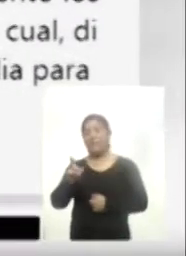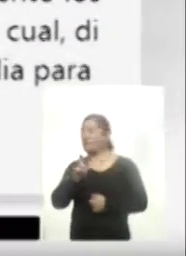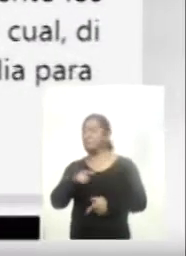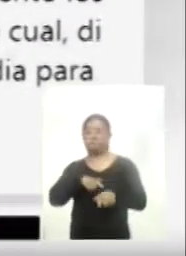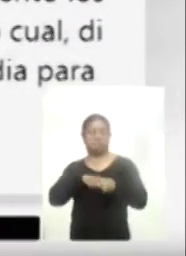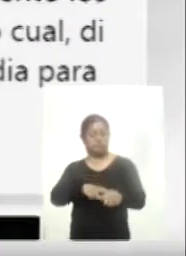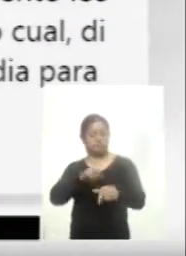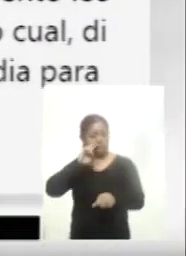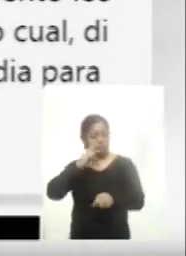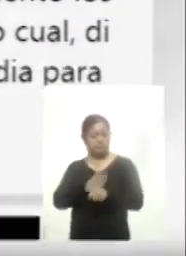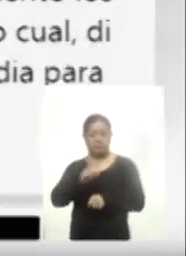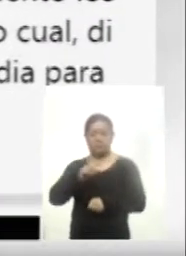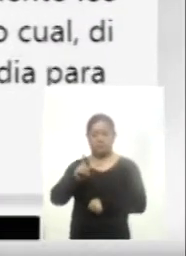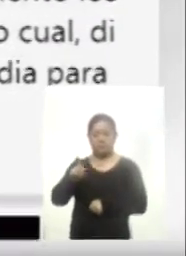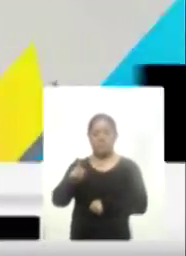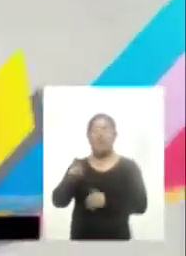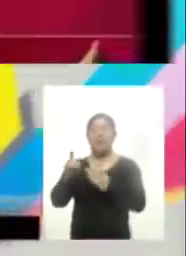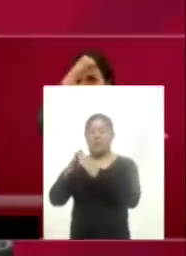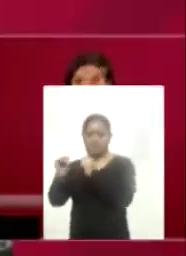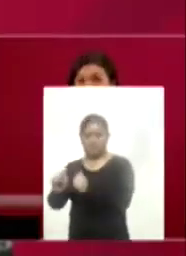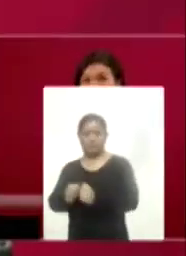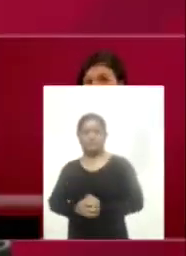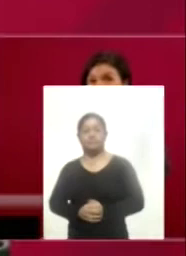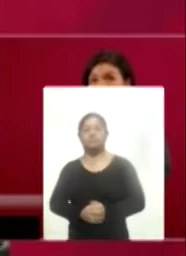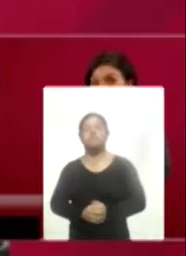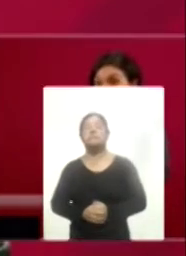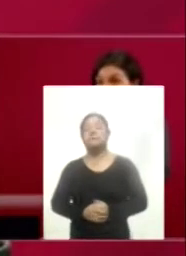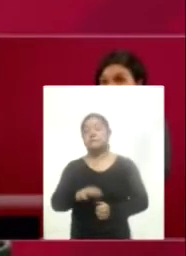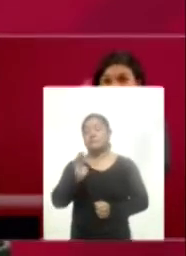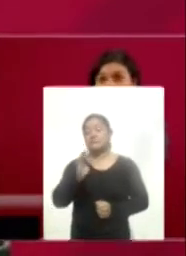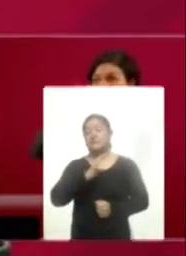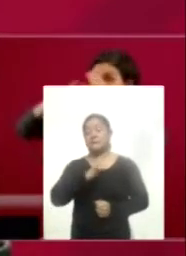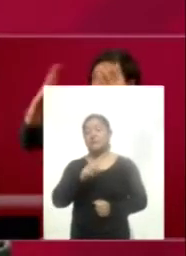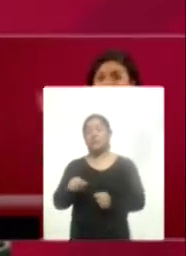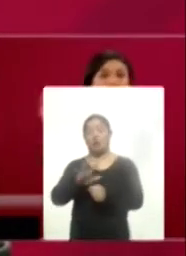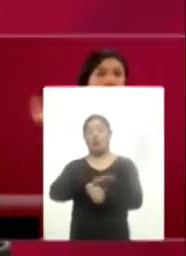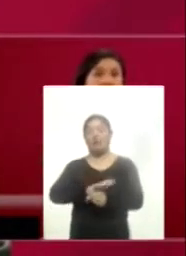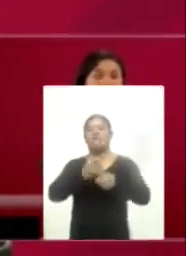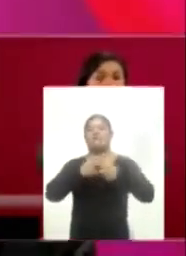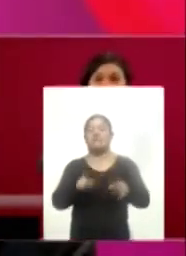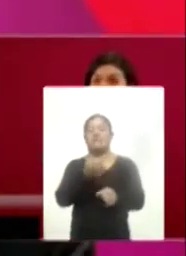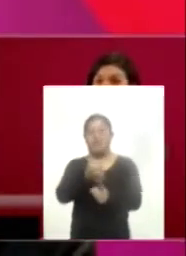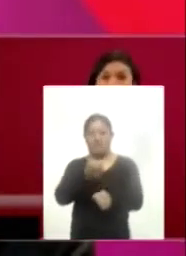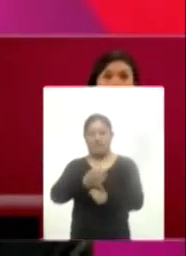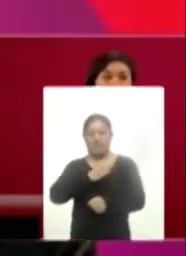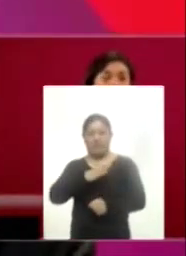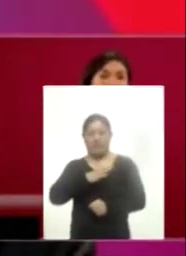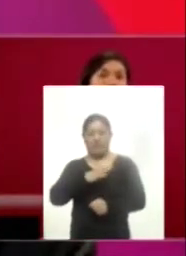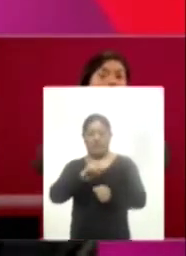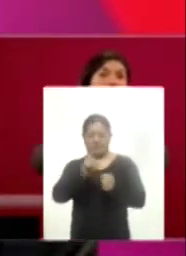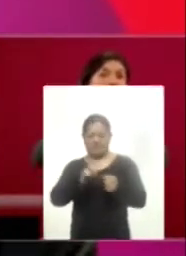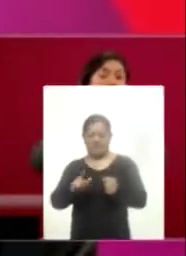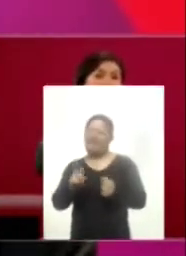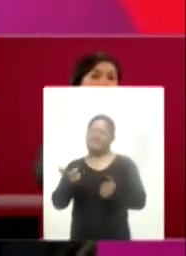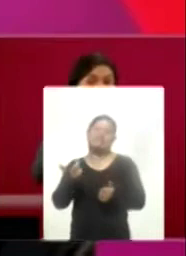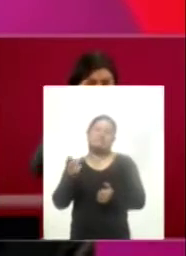sus funciones frente al gobierno del Estado en aislamiento. La posibilidad de que se presente un tipo de coronavirus diferente al que actualmente circula en el país es poco